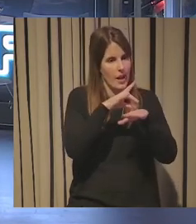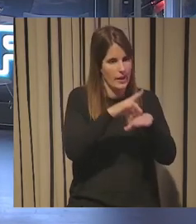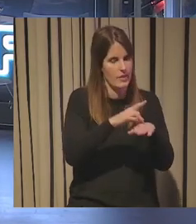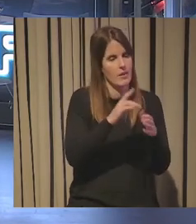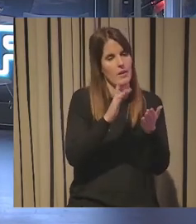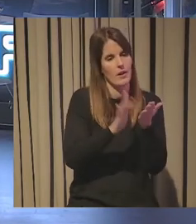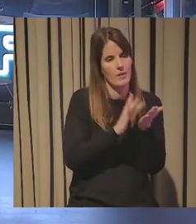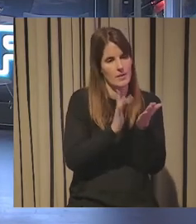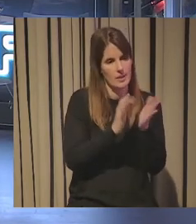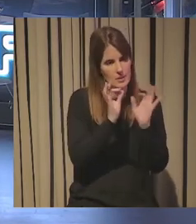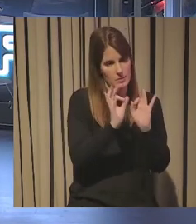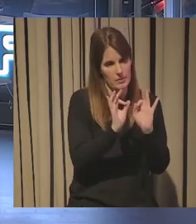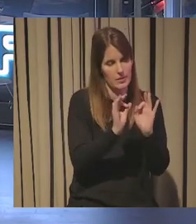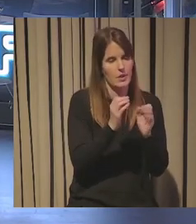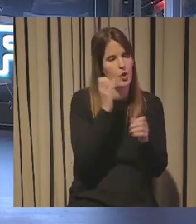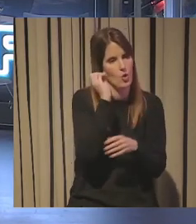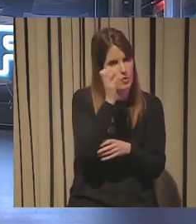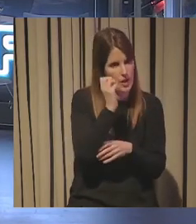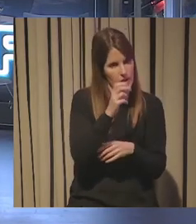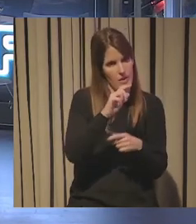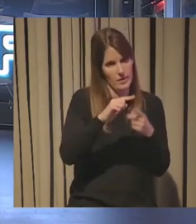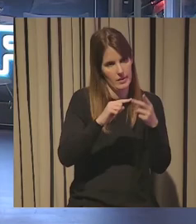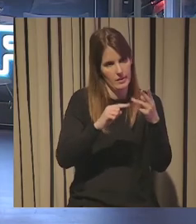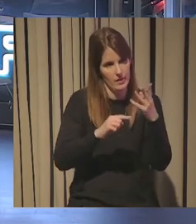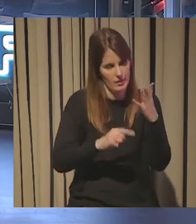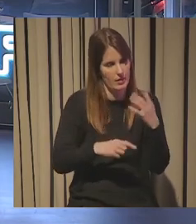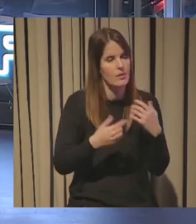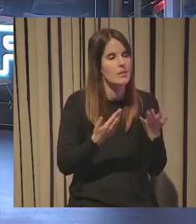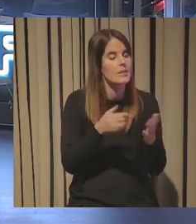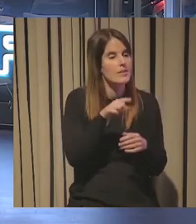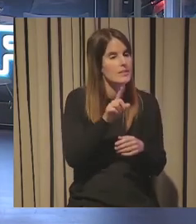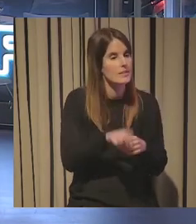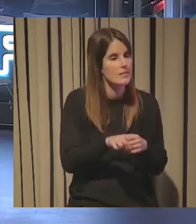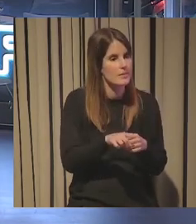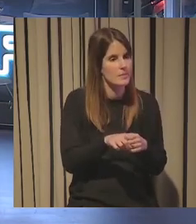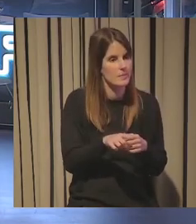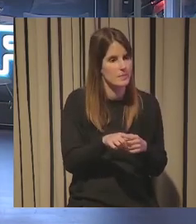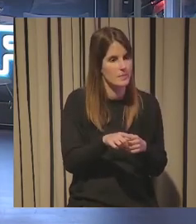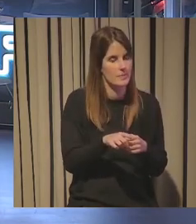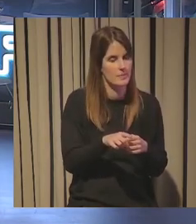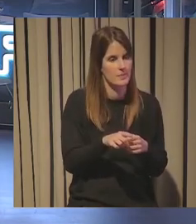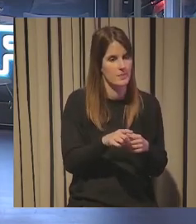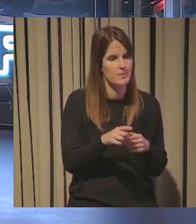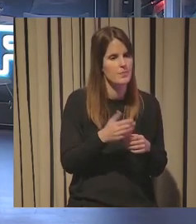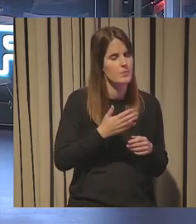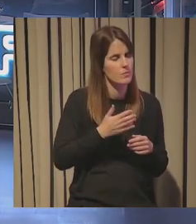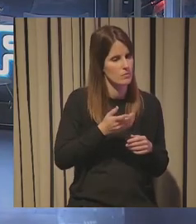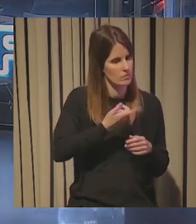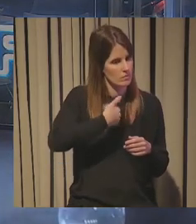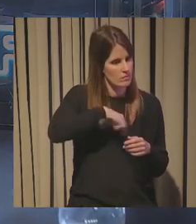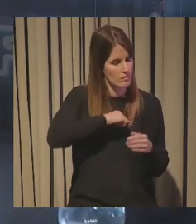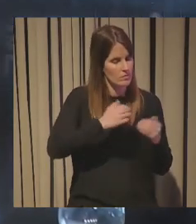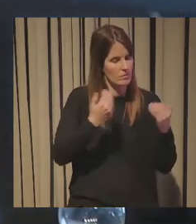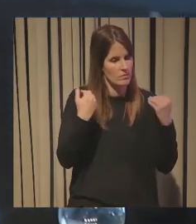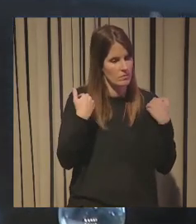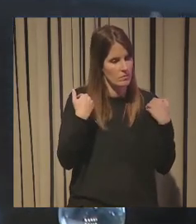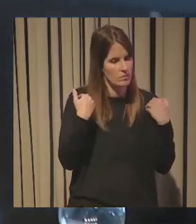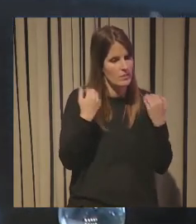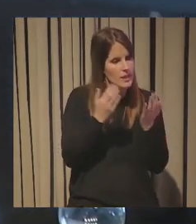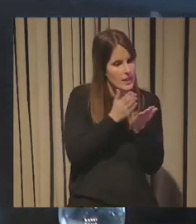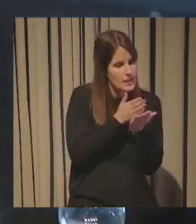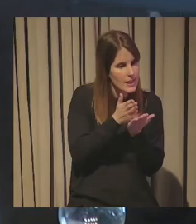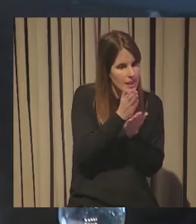revistas especializadas conferencias bla bla pero luego está el tema de analizar muy bien en qué tendencias